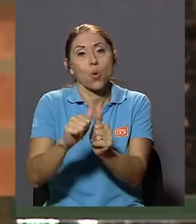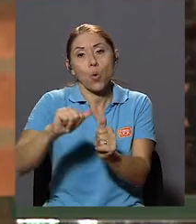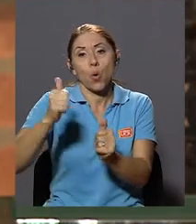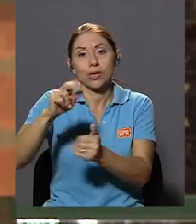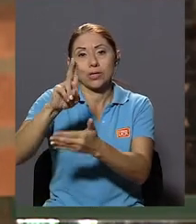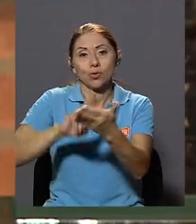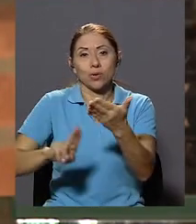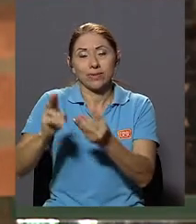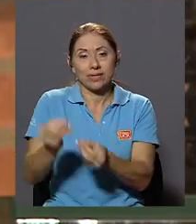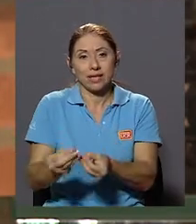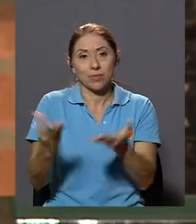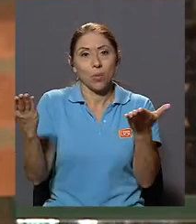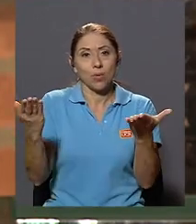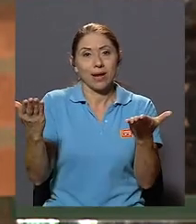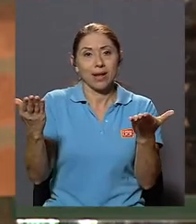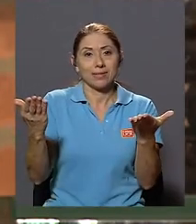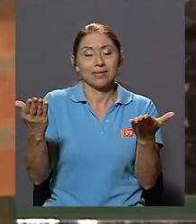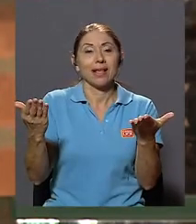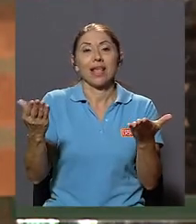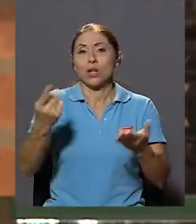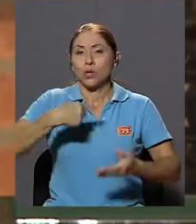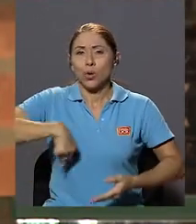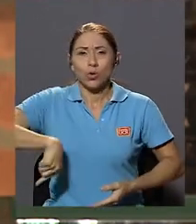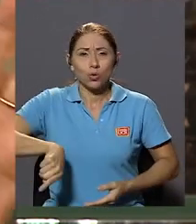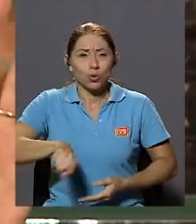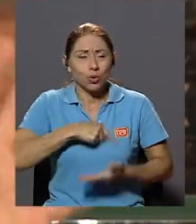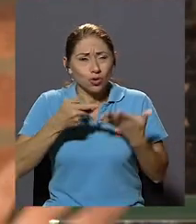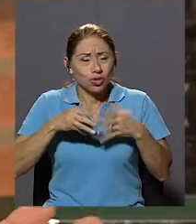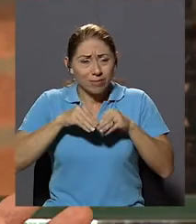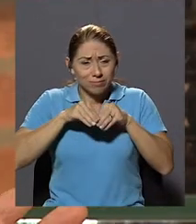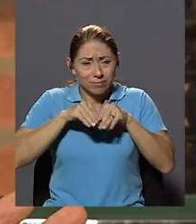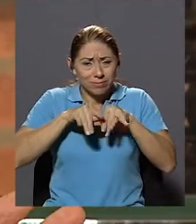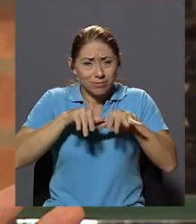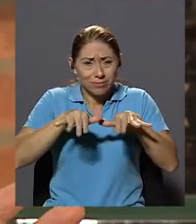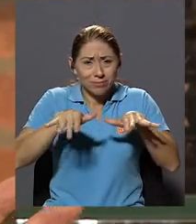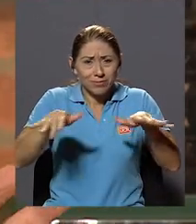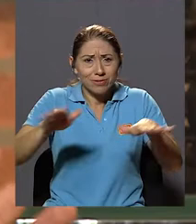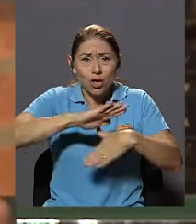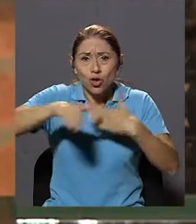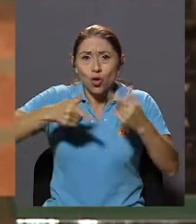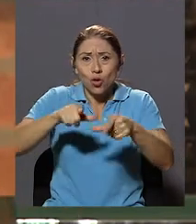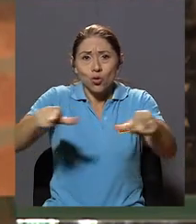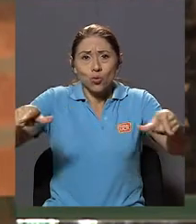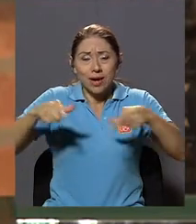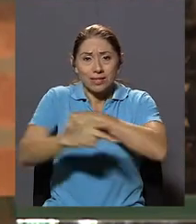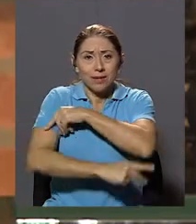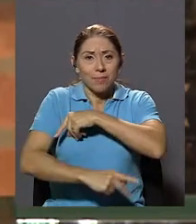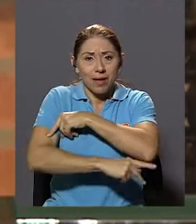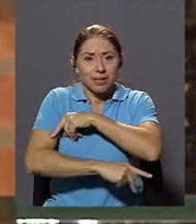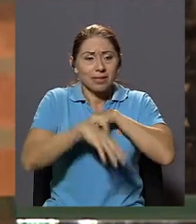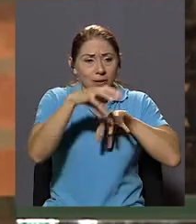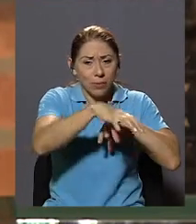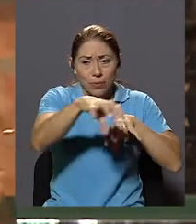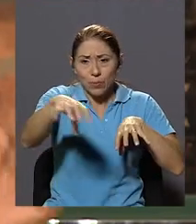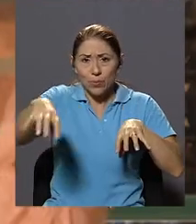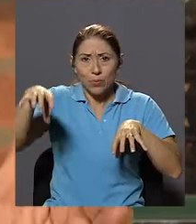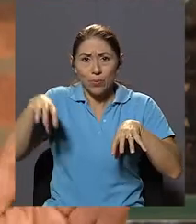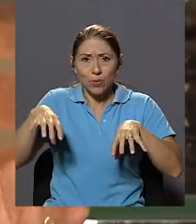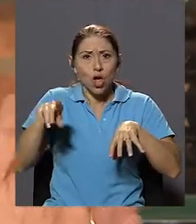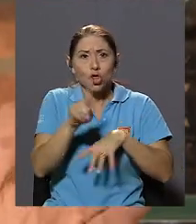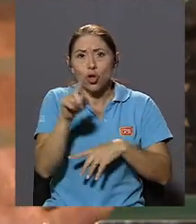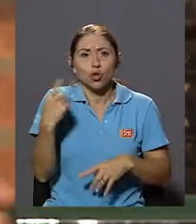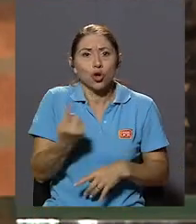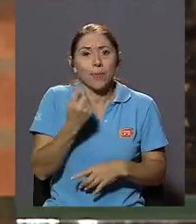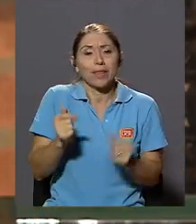otras Universidades públicas Estemos En todos los cantones Del país Llevemos No solo Nuestro conocimiento Sino que